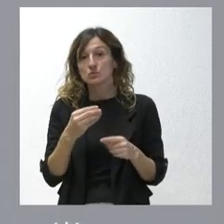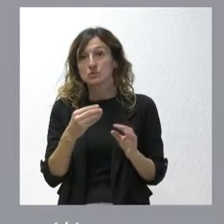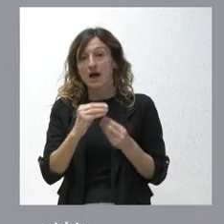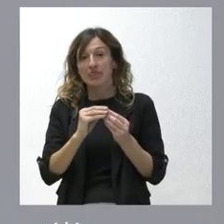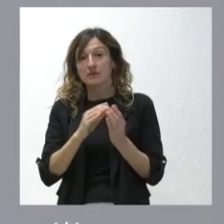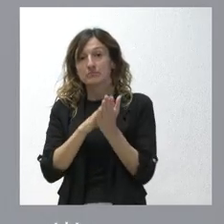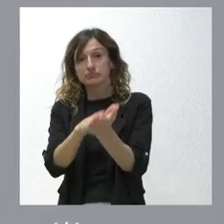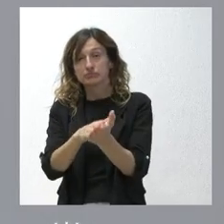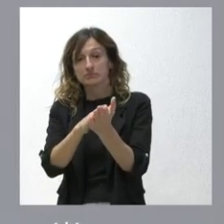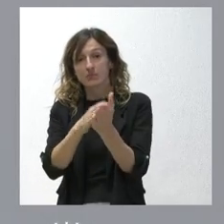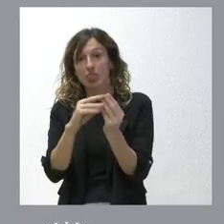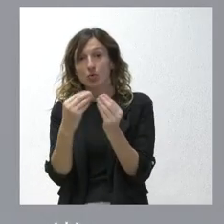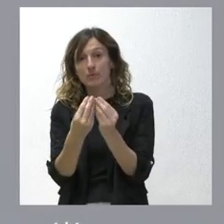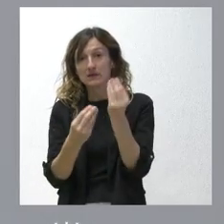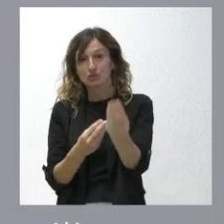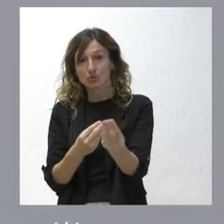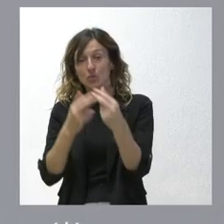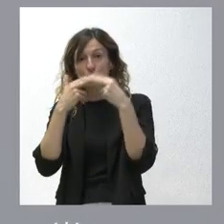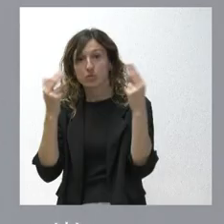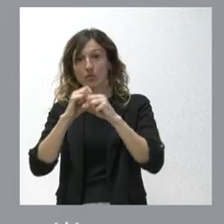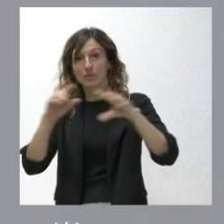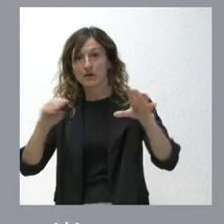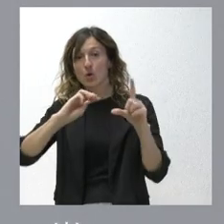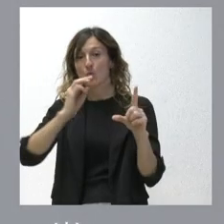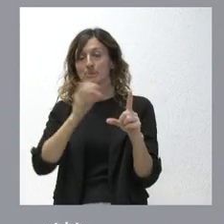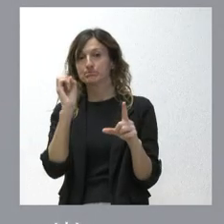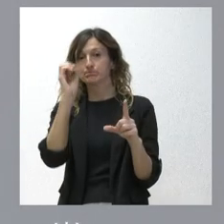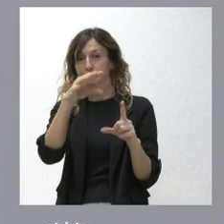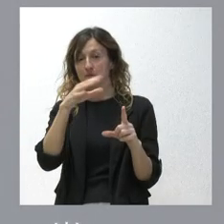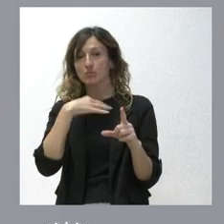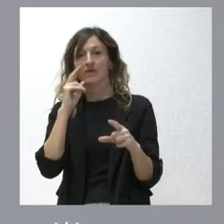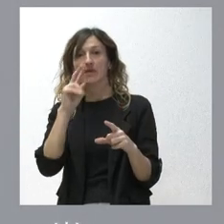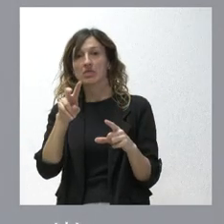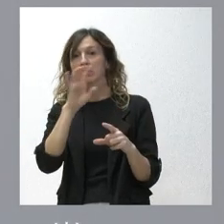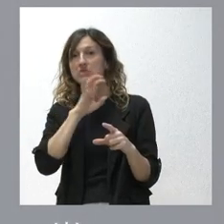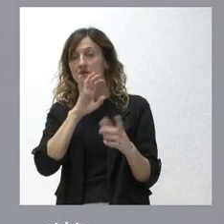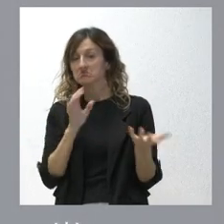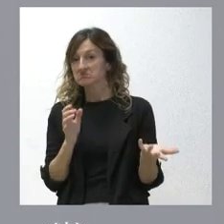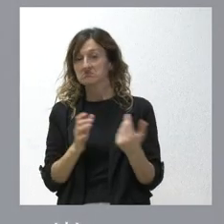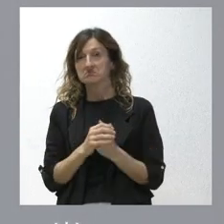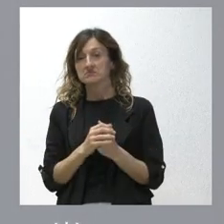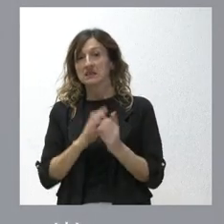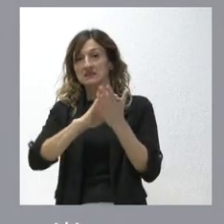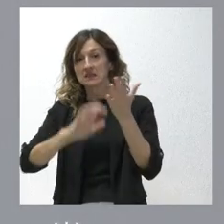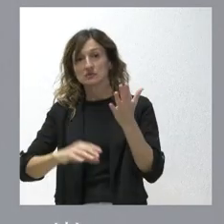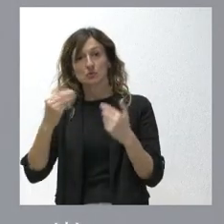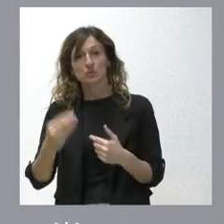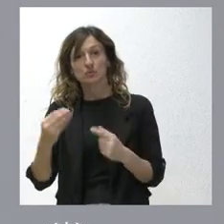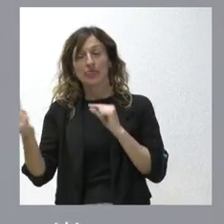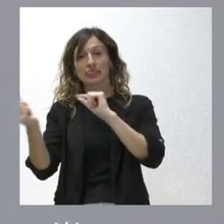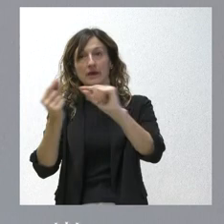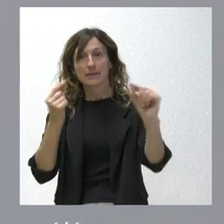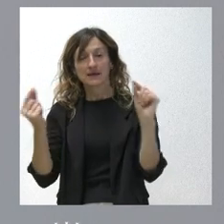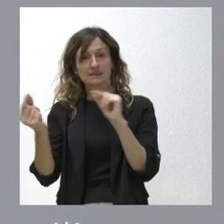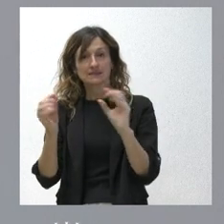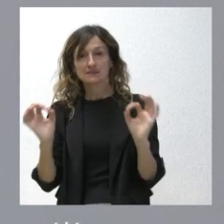presentar un documento hacerlo público colgarlo de la página web que todo el mundo lo pueda consultar que sea un buen texto que se pueda debatir en torno a